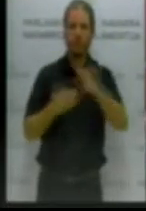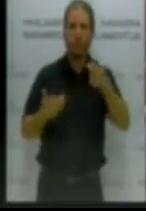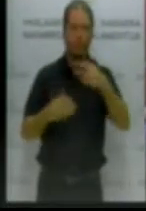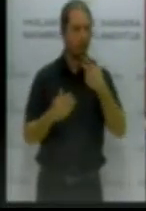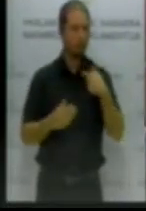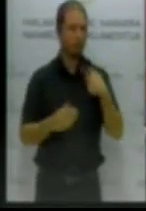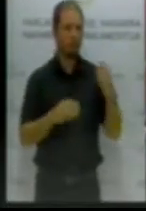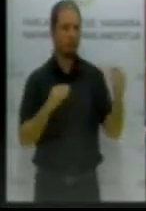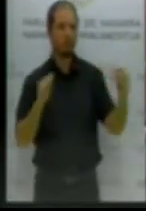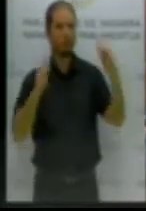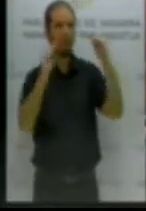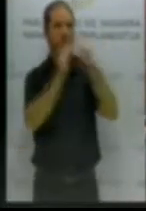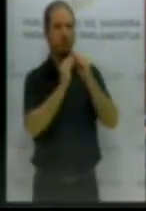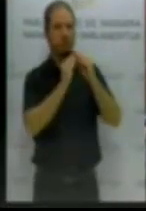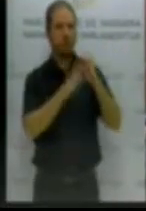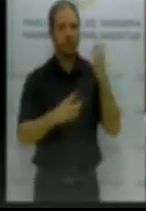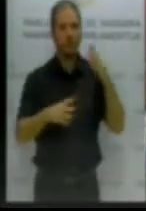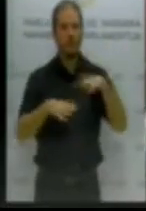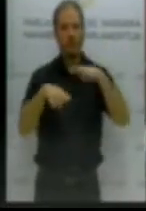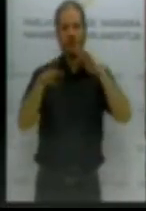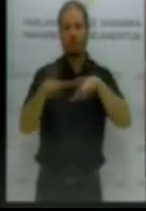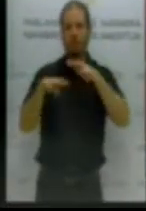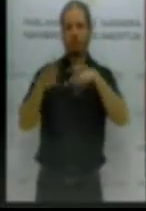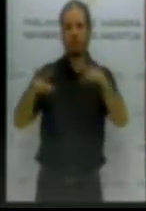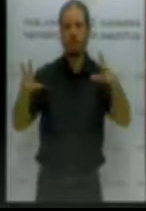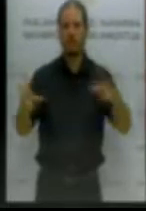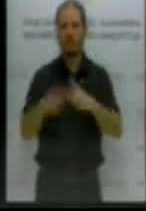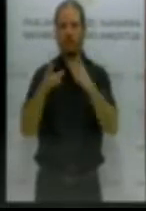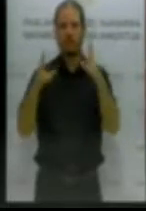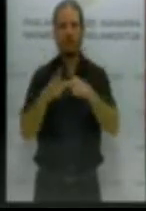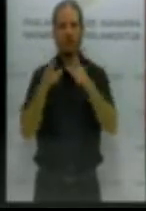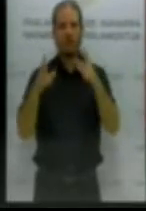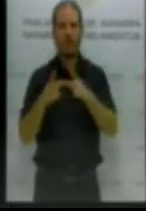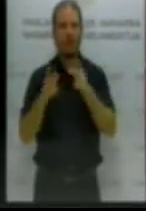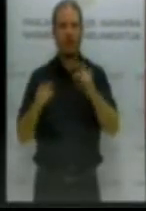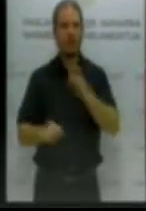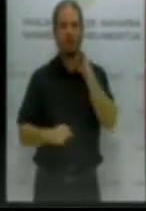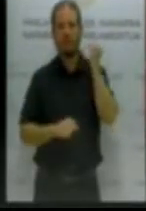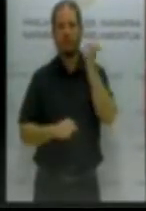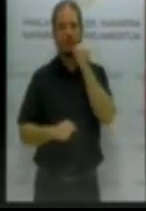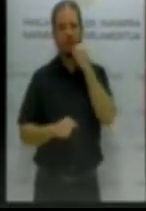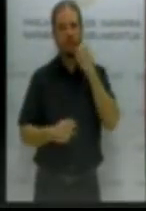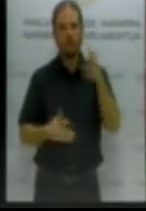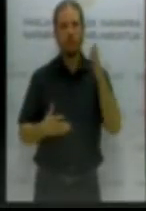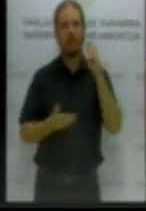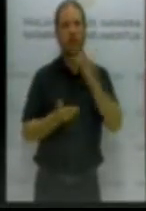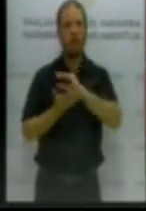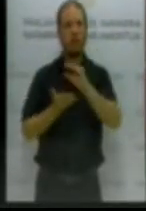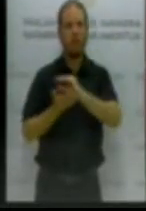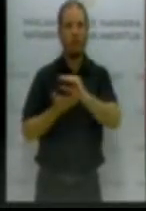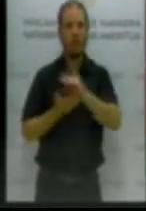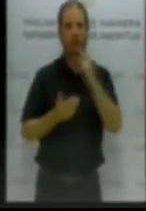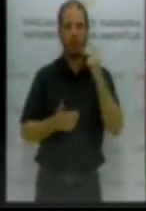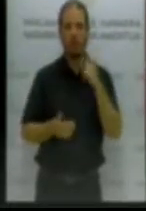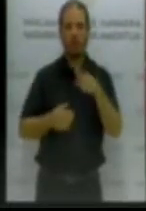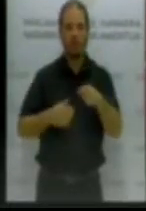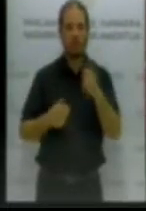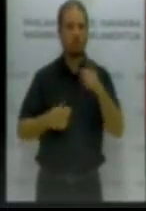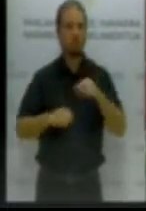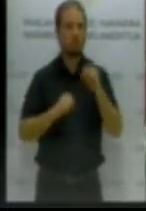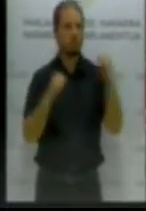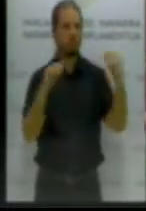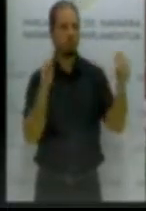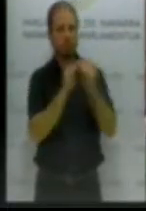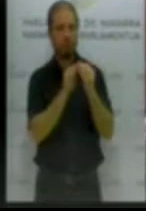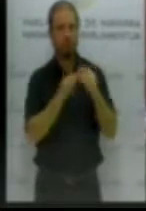reivindicaciones y las movilizaciones sociales que se han realizado para que esto sea así. Y también compartimos, hemos compartido y hemos